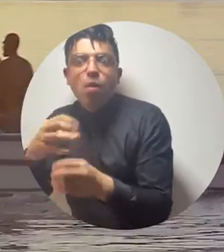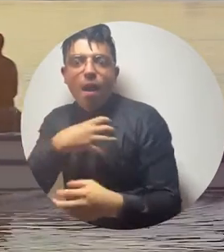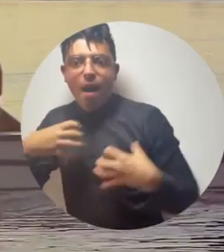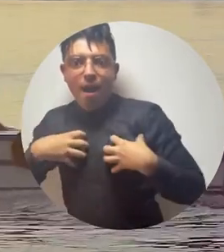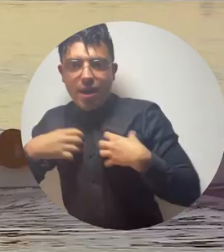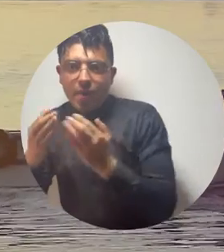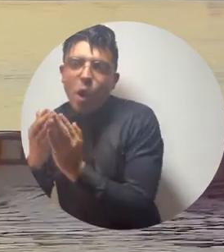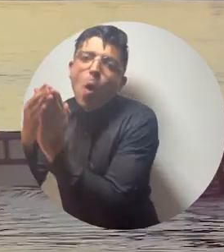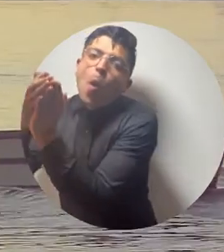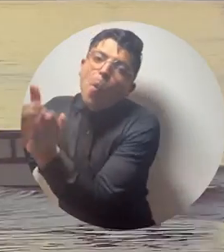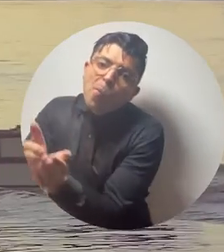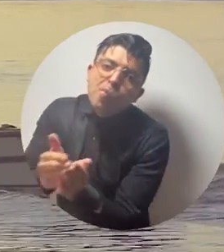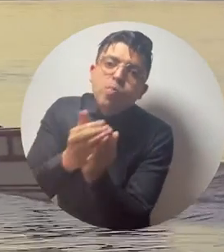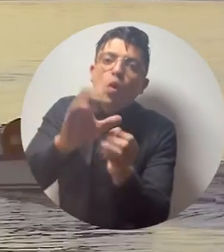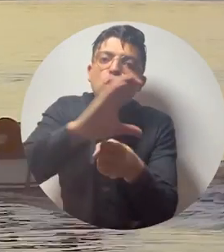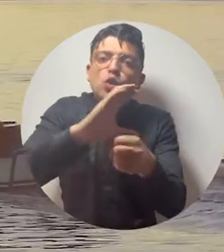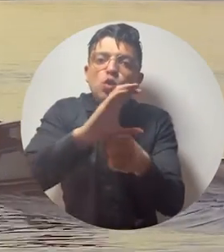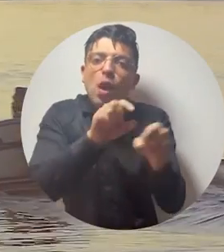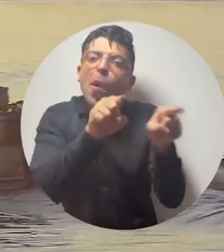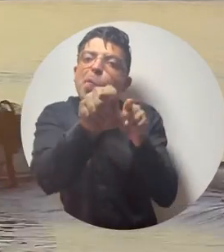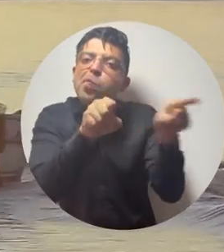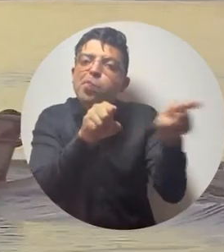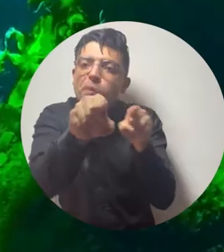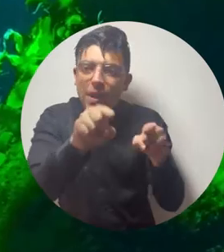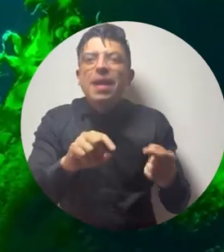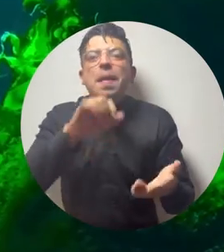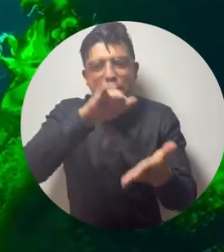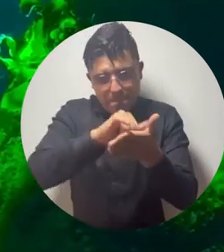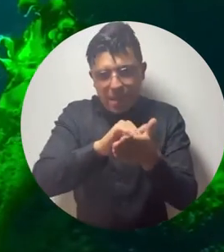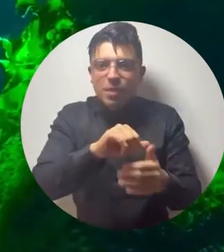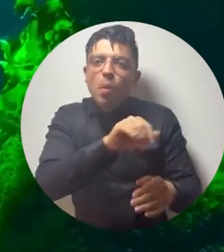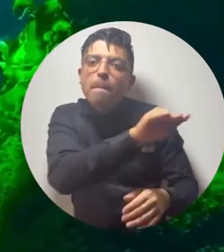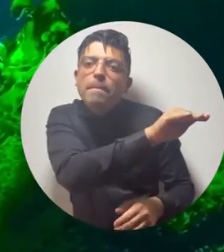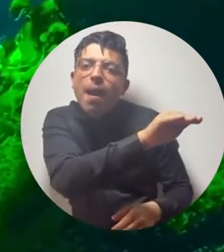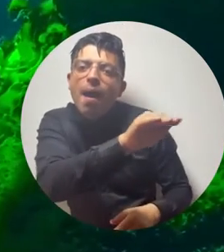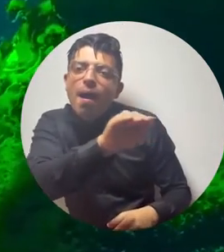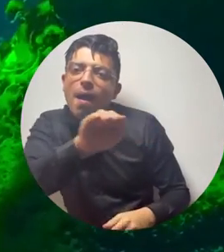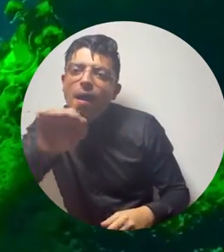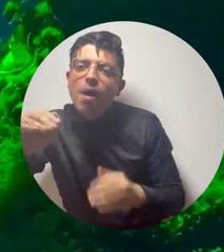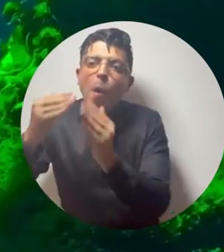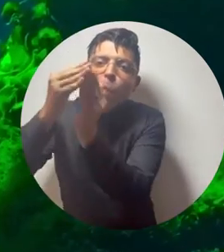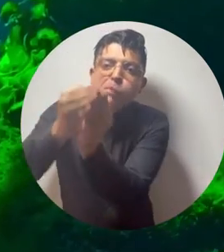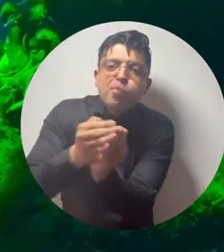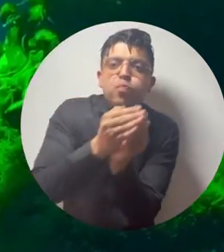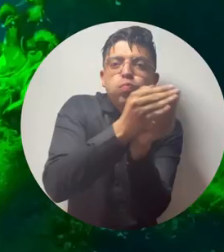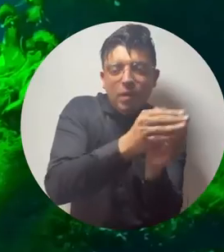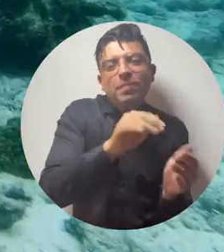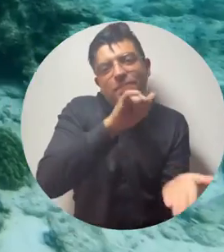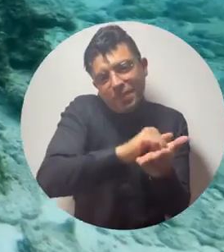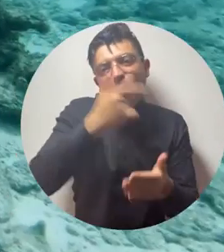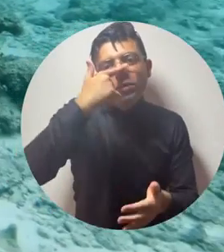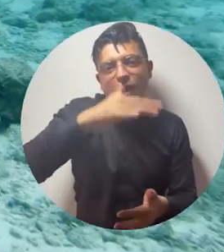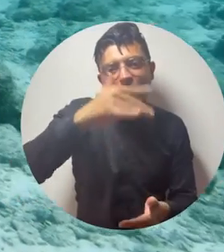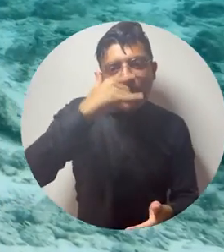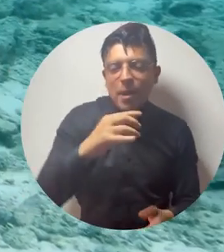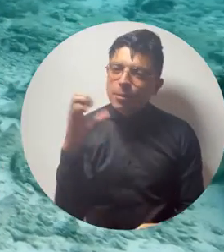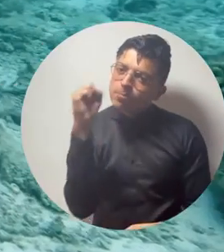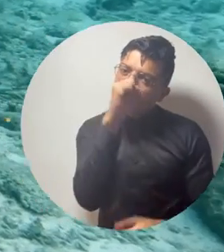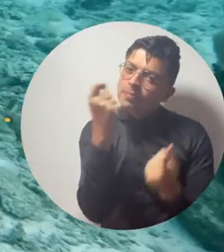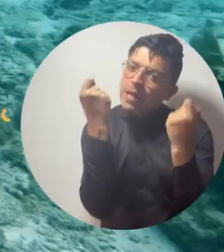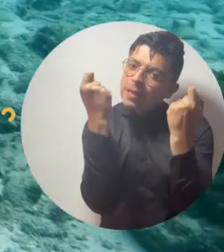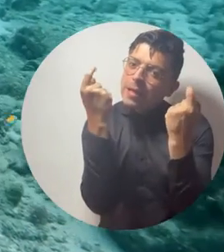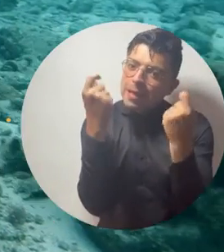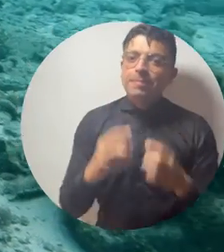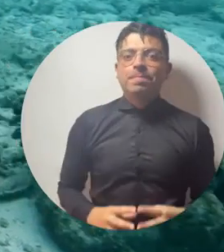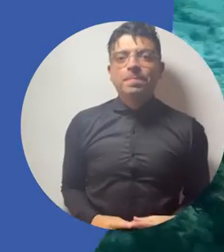ciudades de orígenes donde zarpan esas embarcaciones hacia las ciudades destinos o puertos destinos en el